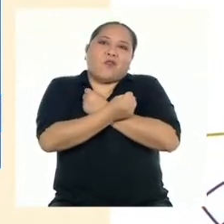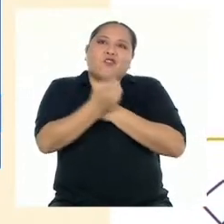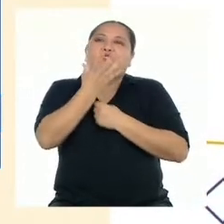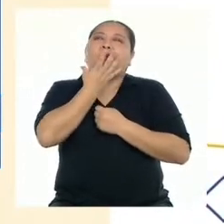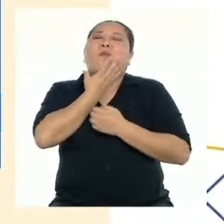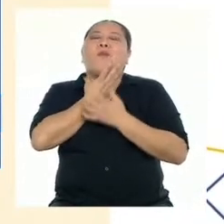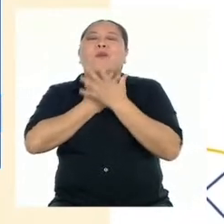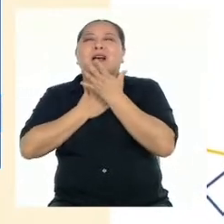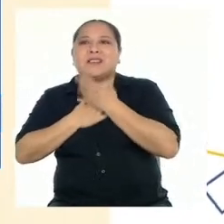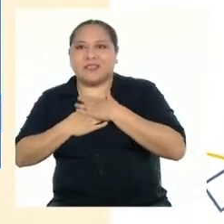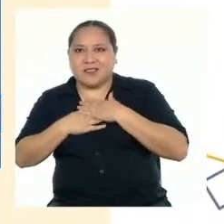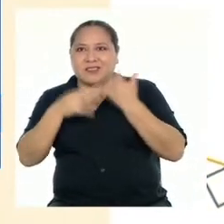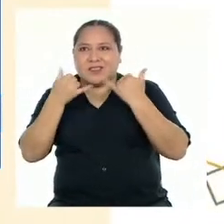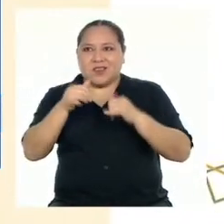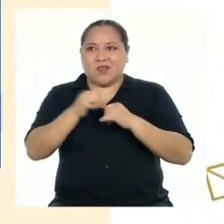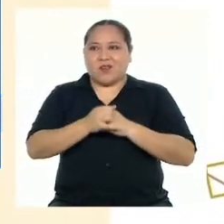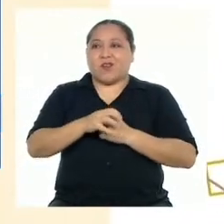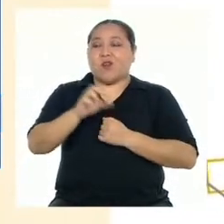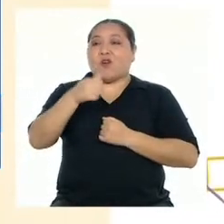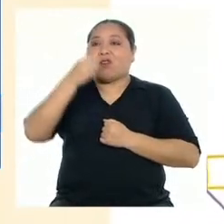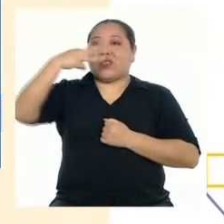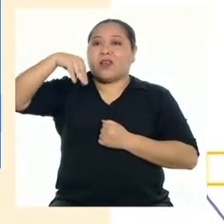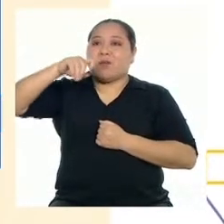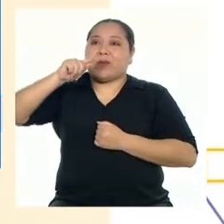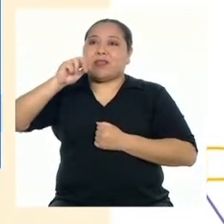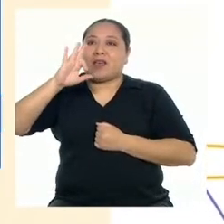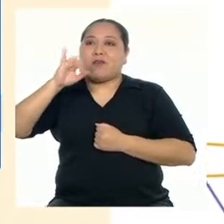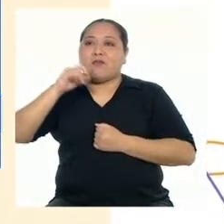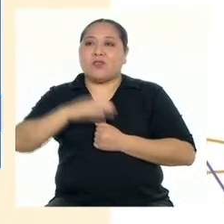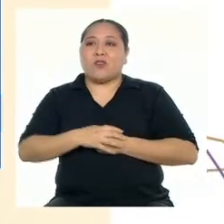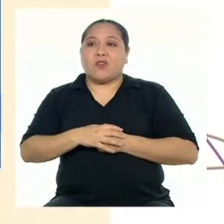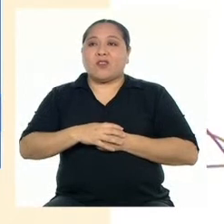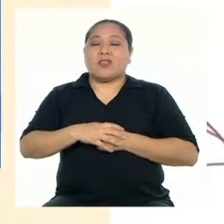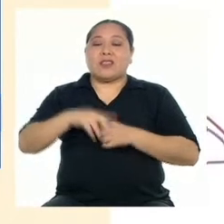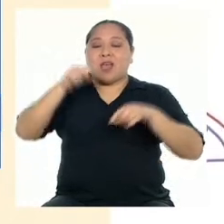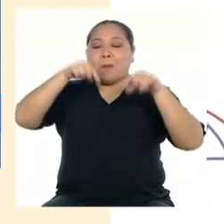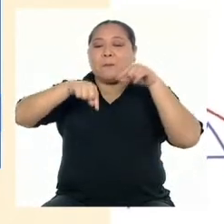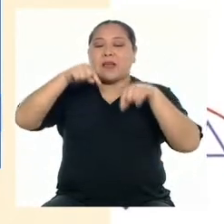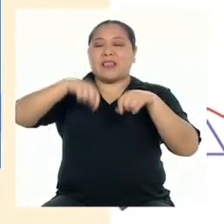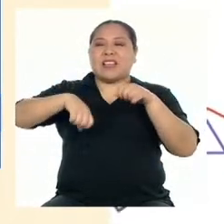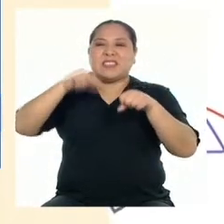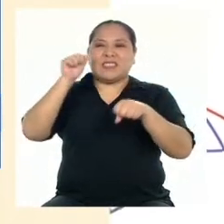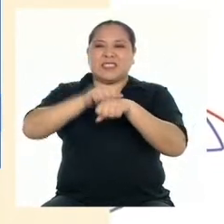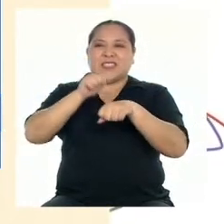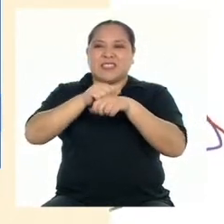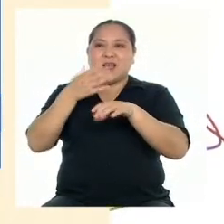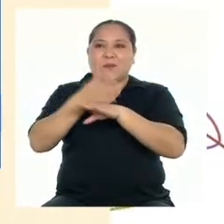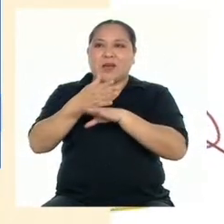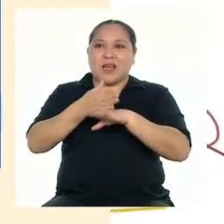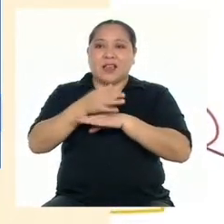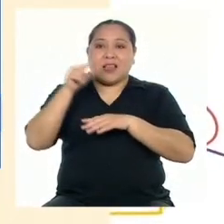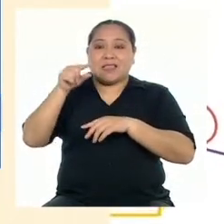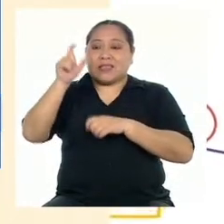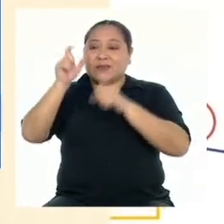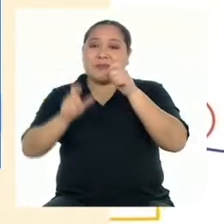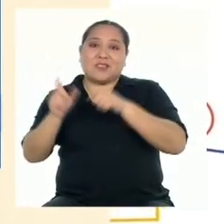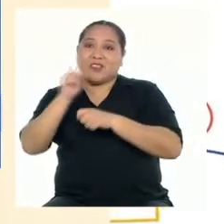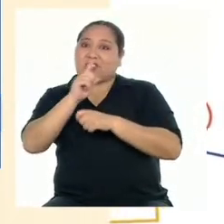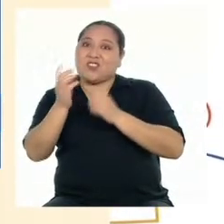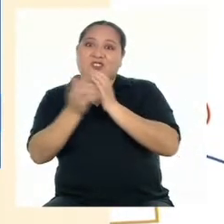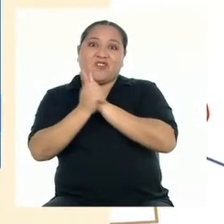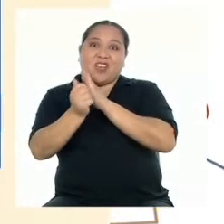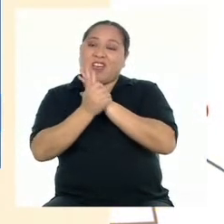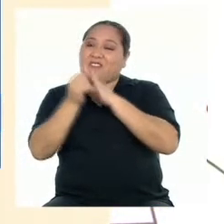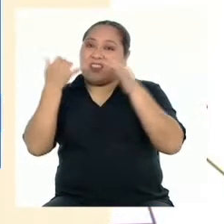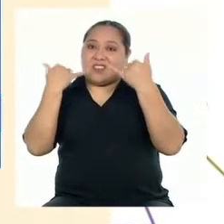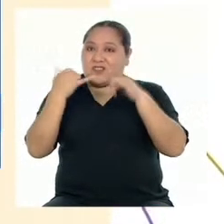pasión. También hay otra metáfora cuando dice patas de palo. Claramente se refiere a las personas que no son tan hábiles jugando